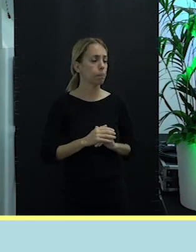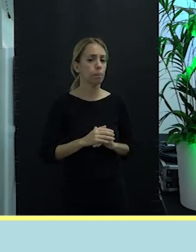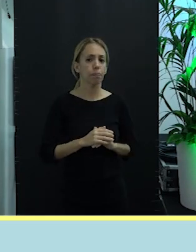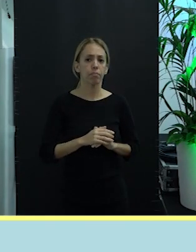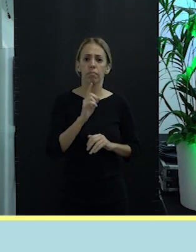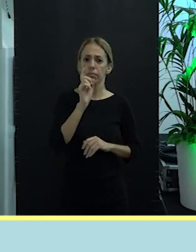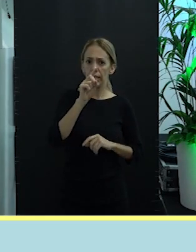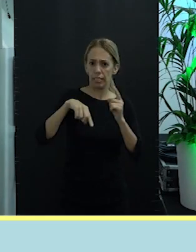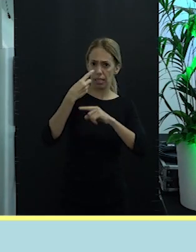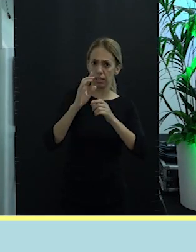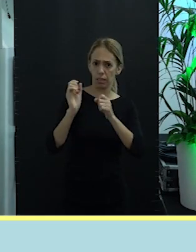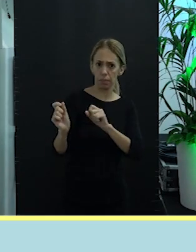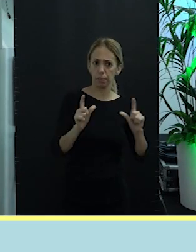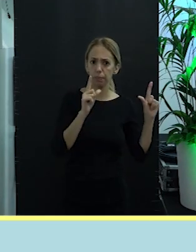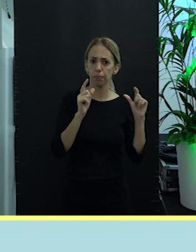Pasa la siguiente.